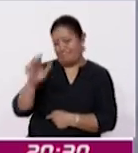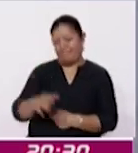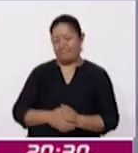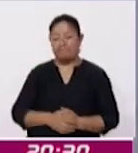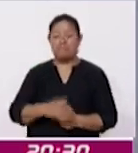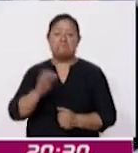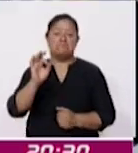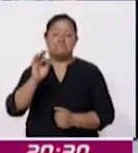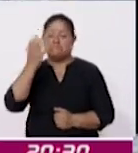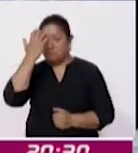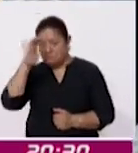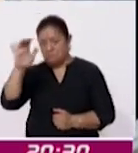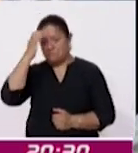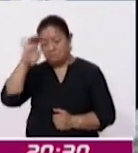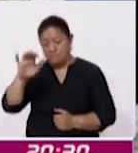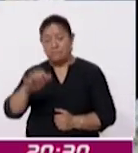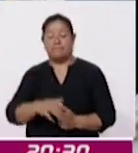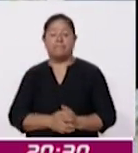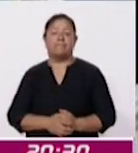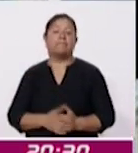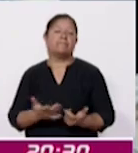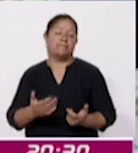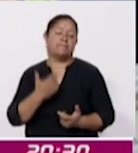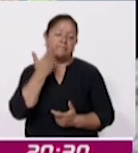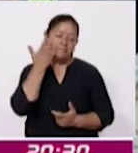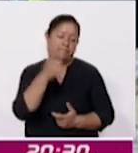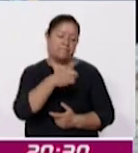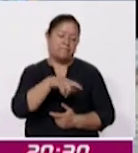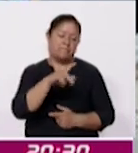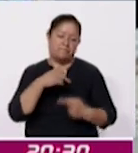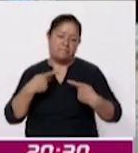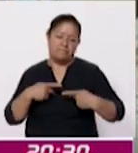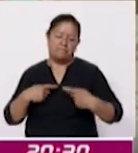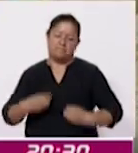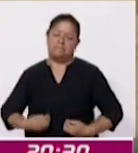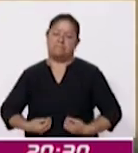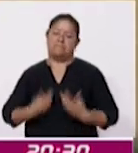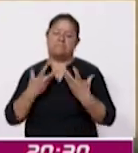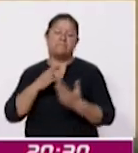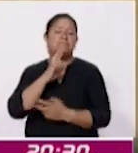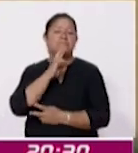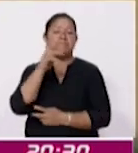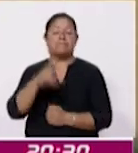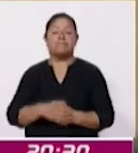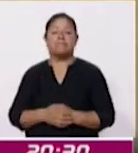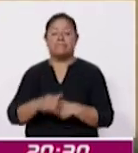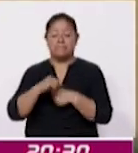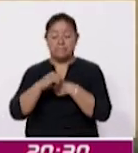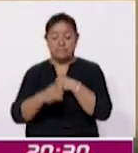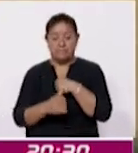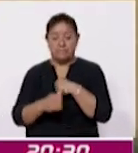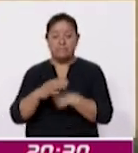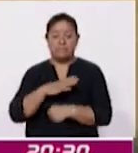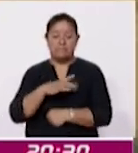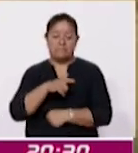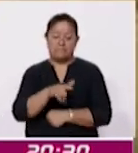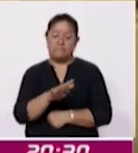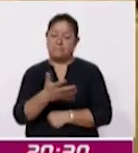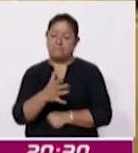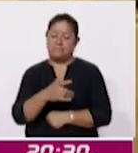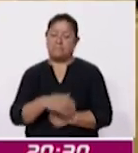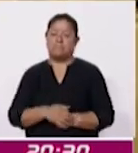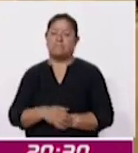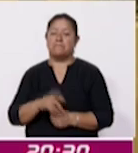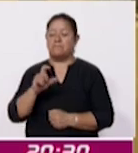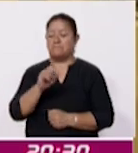con estas jornadas se busca mejorar la calidad de vida de las personas que la padecen. La cirugía tiene un promedio de duración